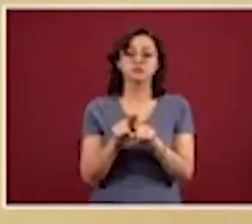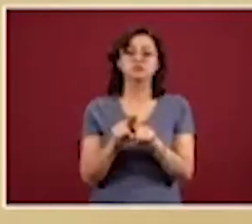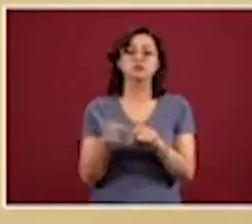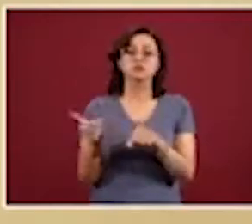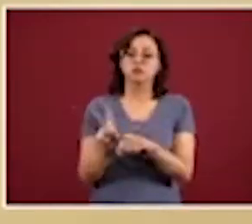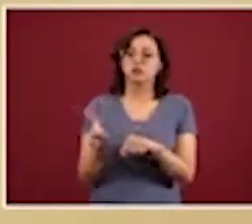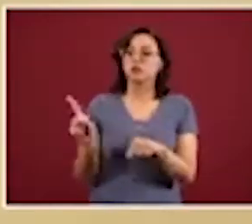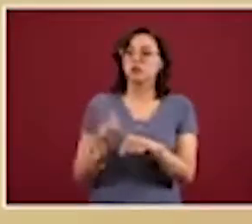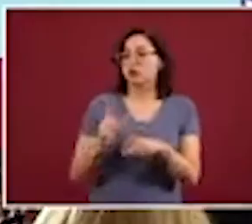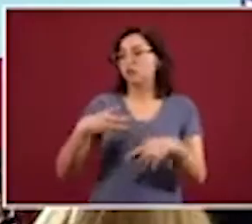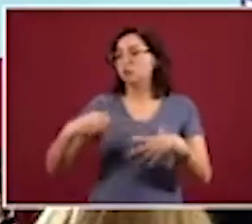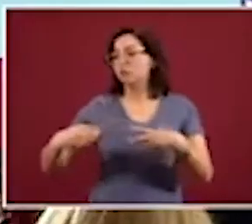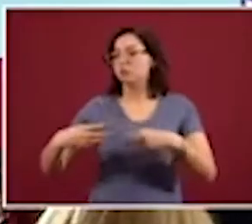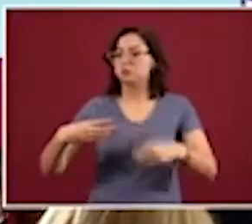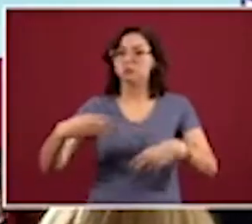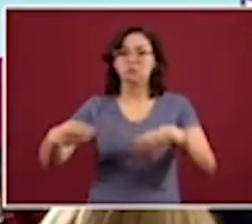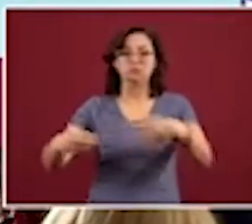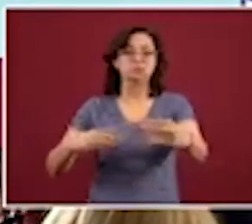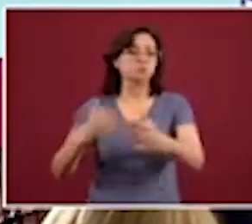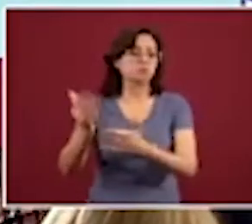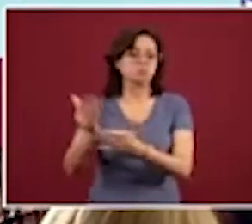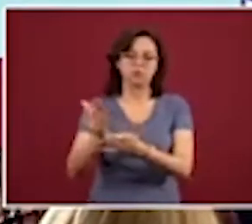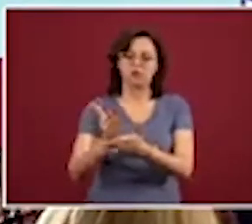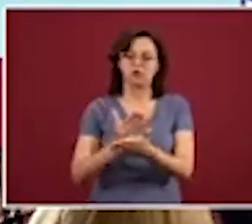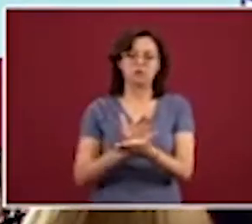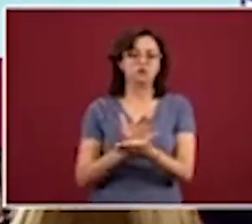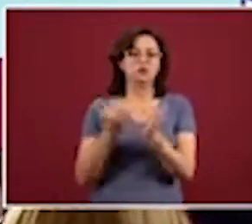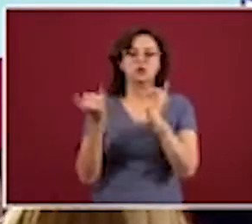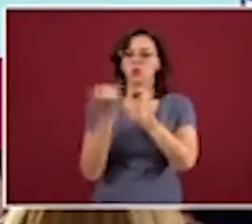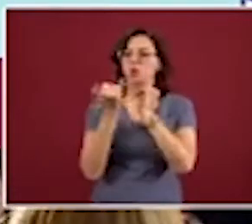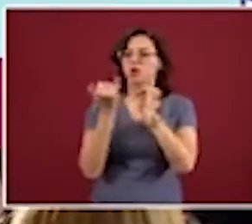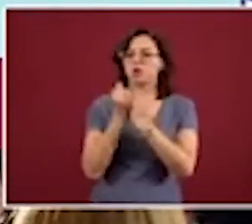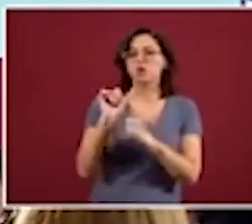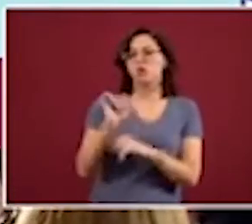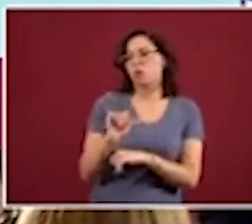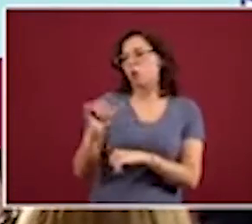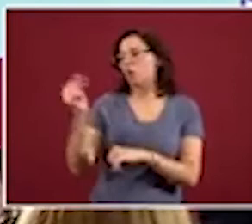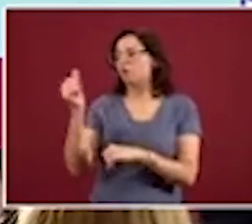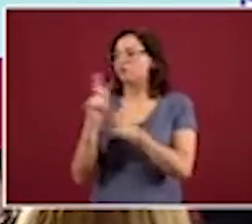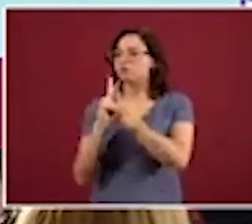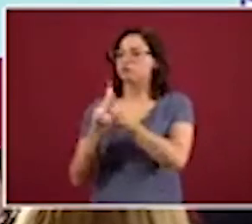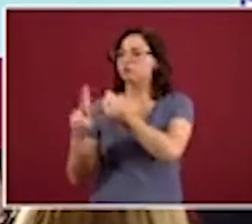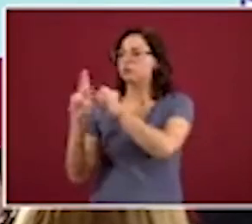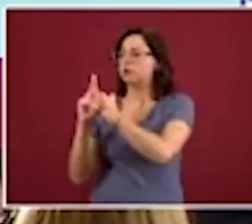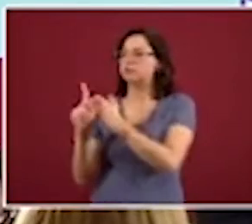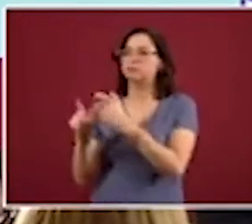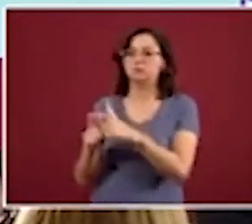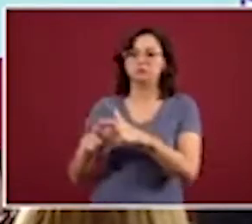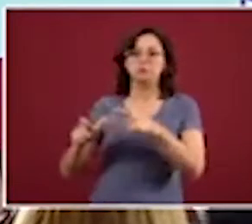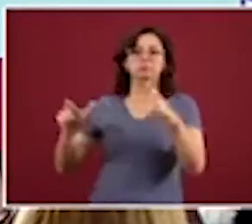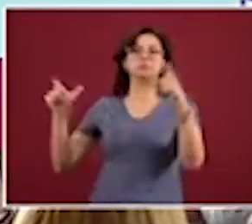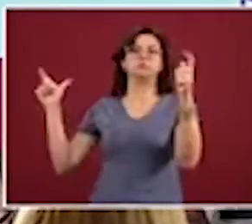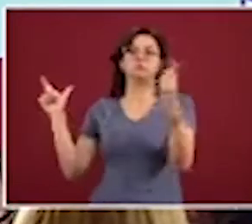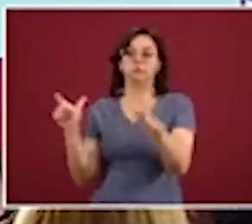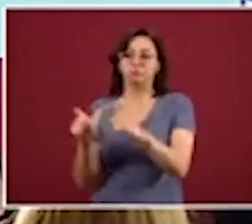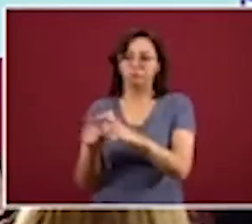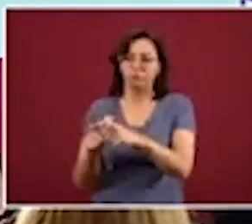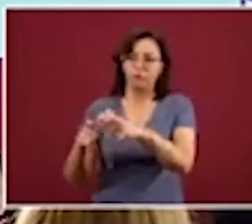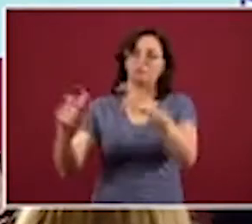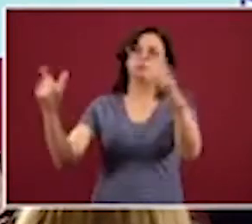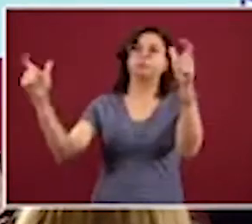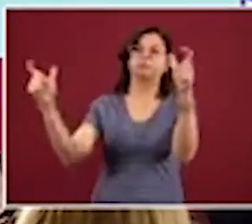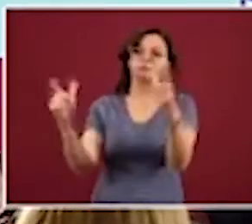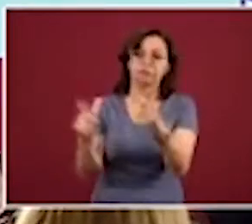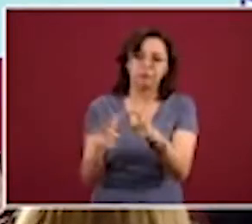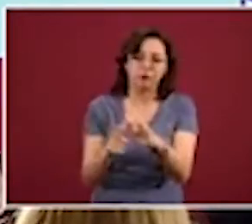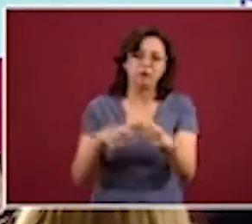En las últimas 24 horas el país registró 31 defunciones, con lo cual alcanzó este lunes 125 muertes, además